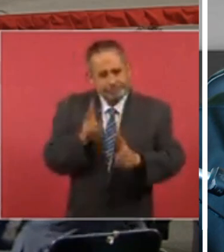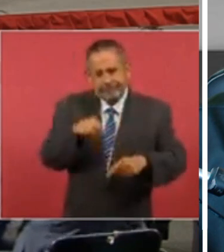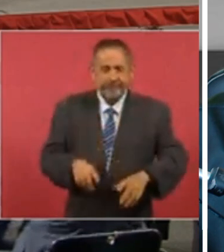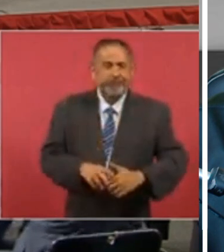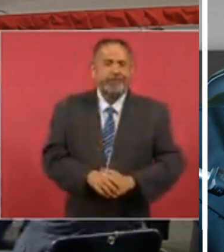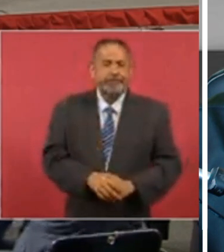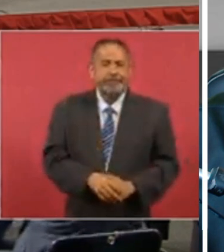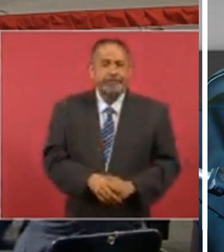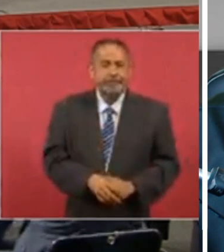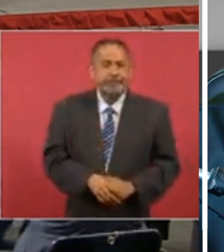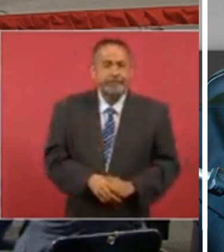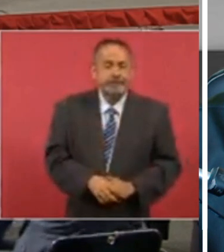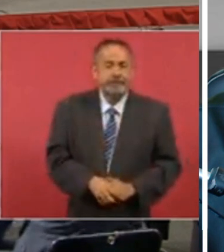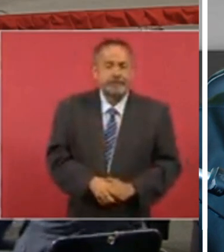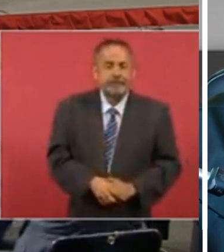bueno pues